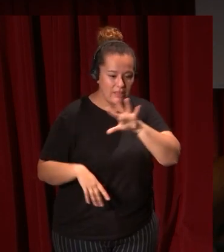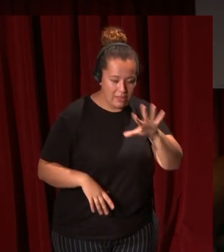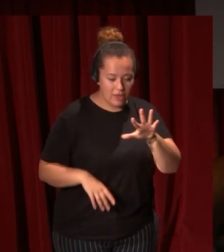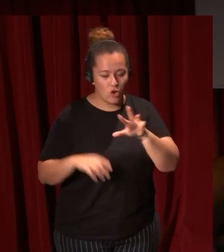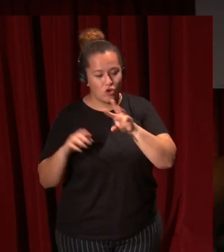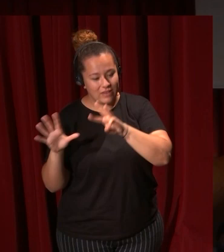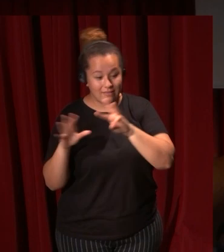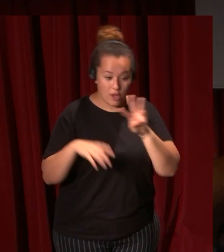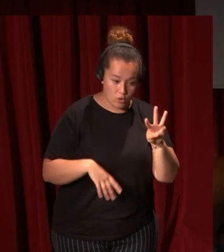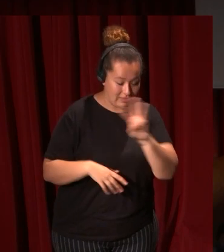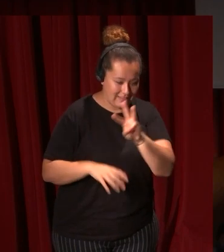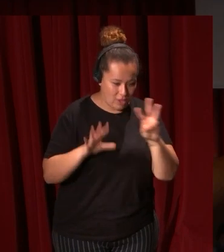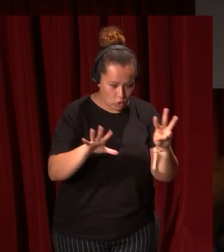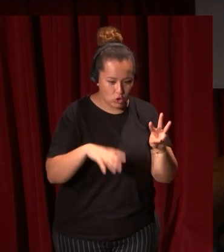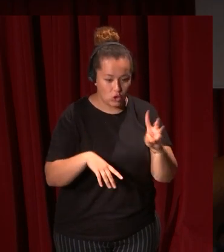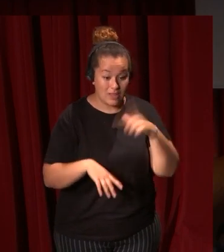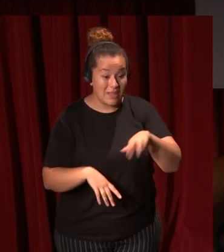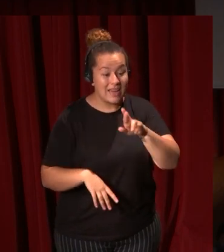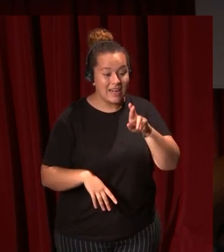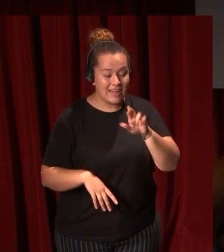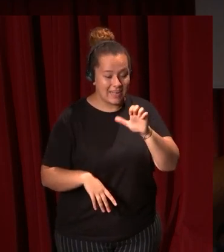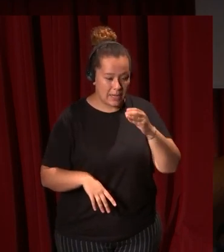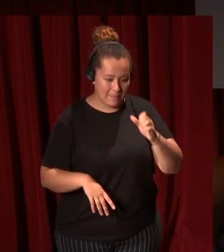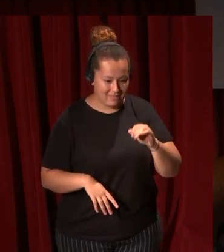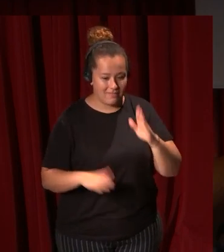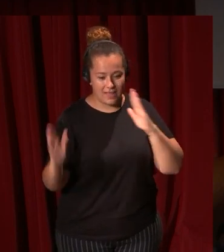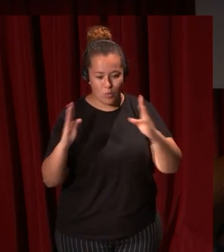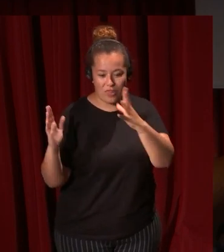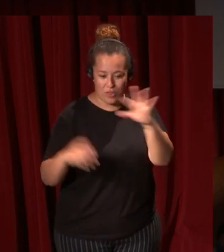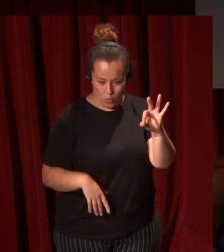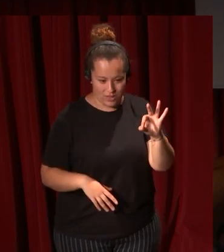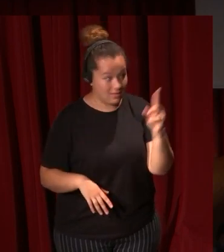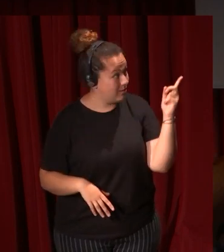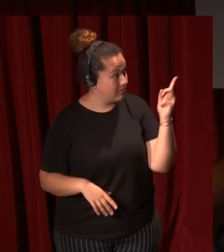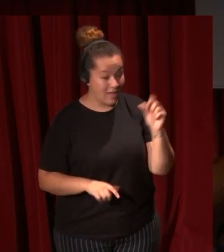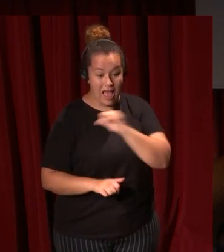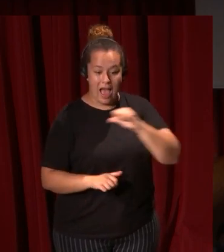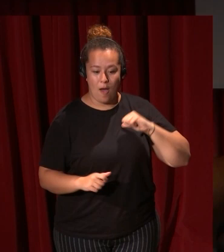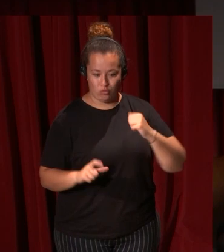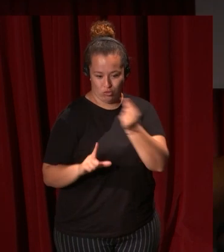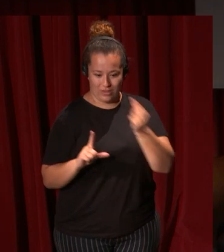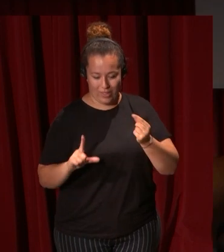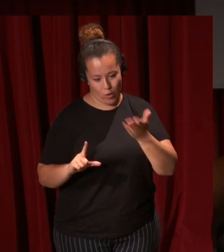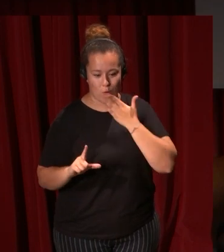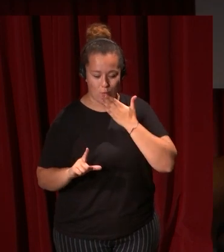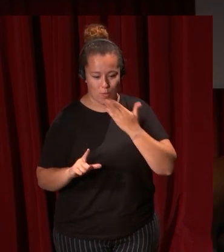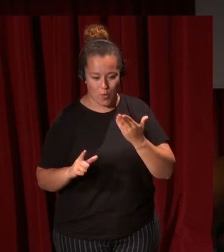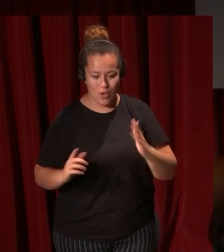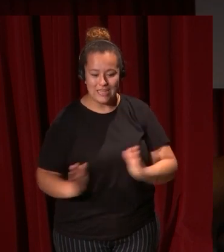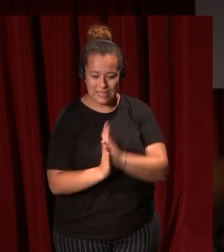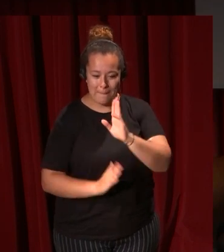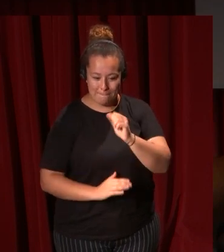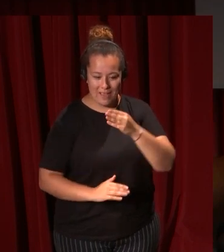izquierda y de Rembrandt en años 50 ya en este maravilloso San Pablo autorretrato como San Pablo dioses